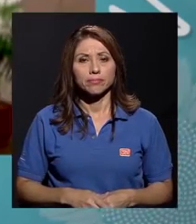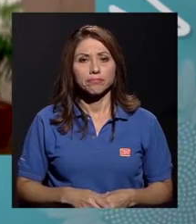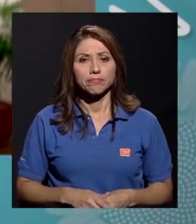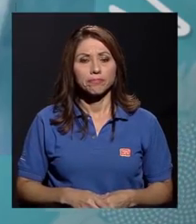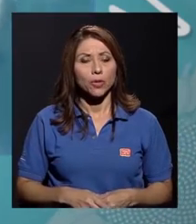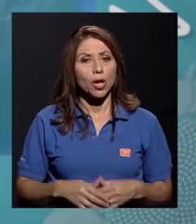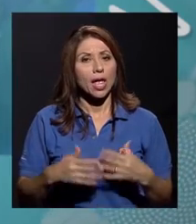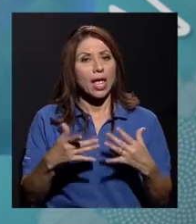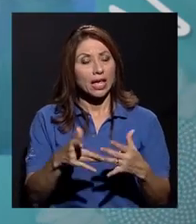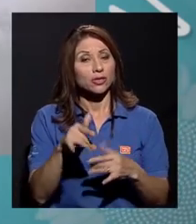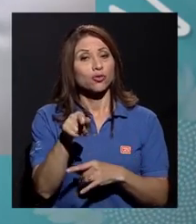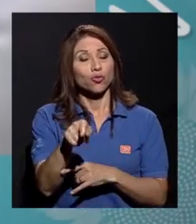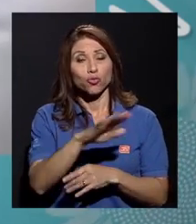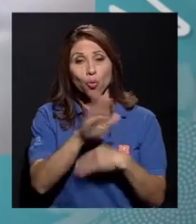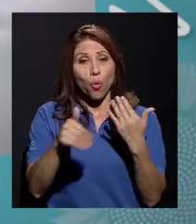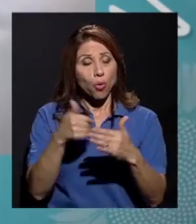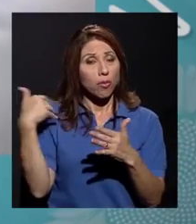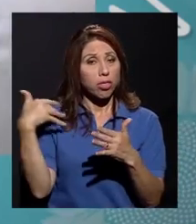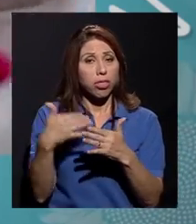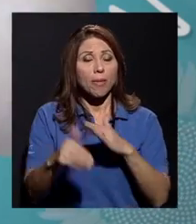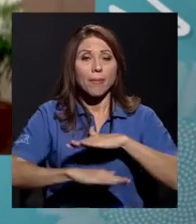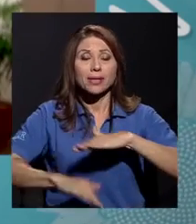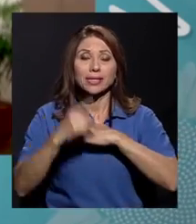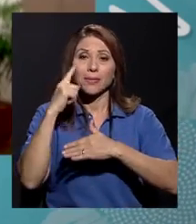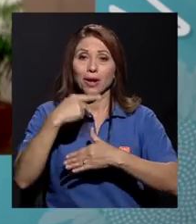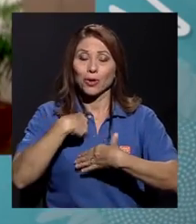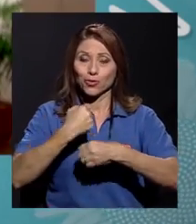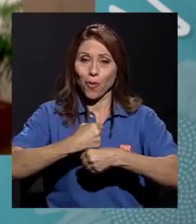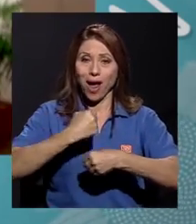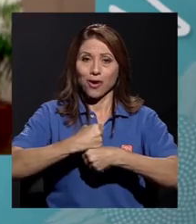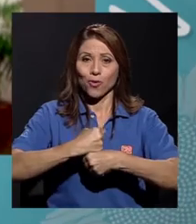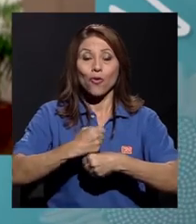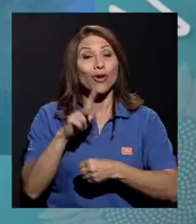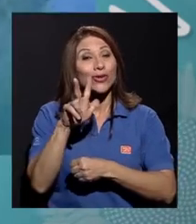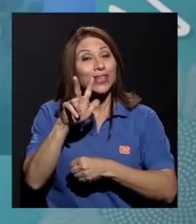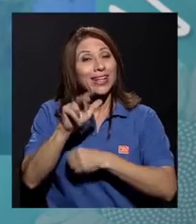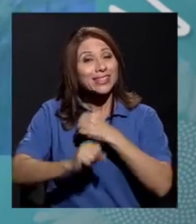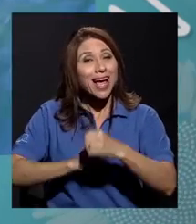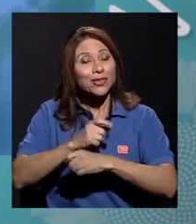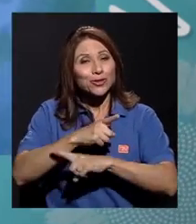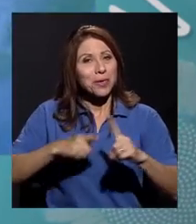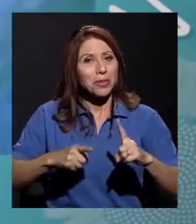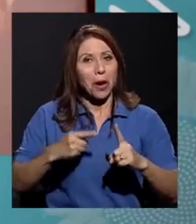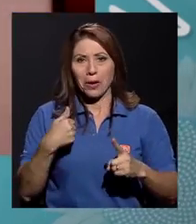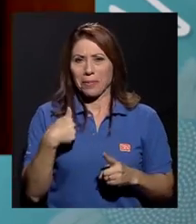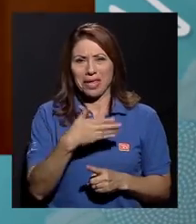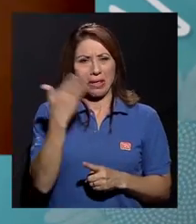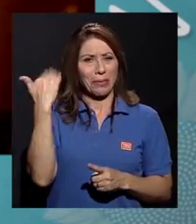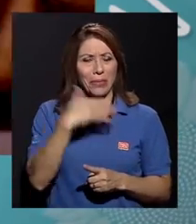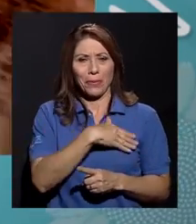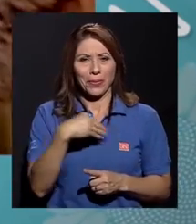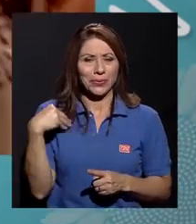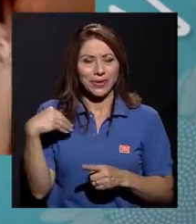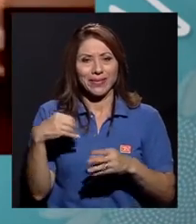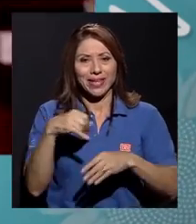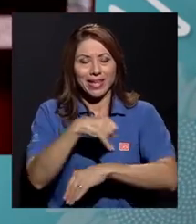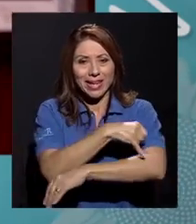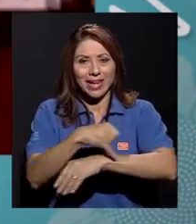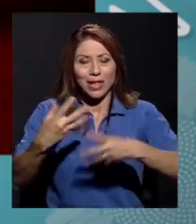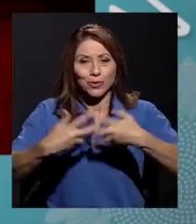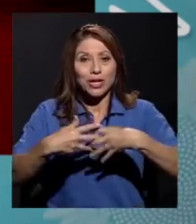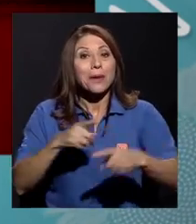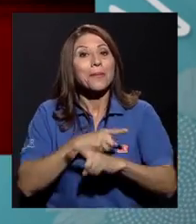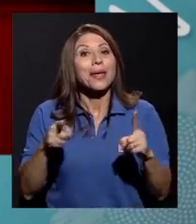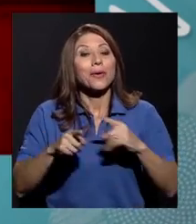ha sido de las bases para lo que yo hago. Fueron tres años y medio que, aunque no me gustaba Ingeniería Industrial, han sido las bases para